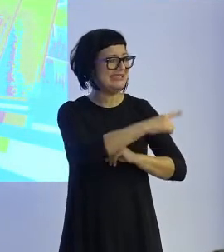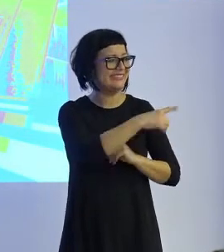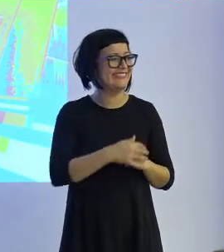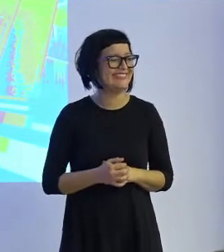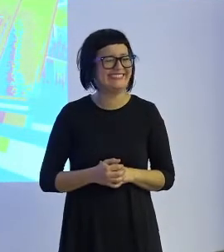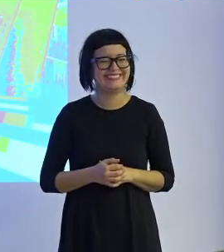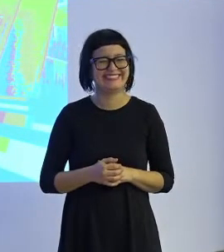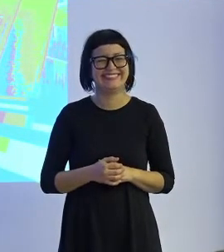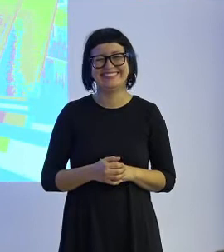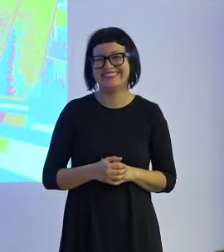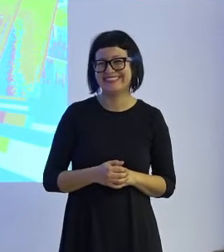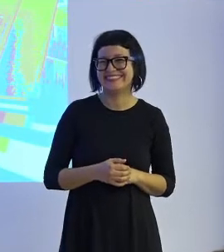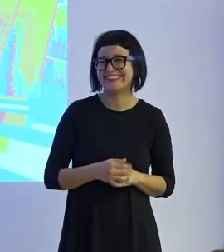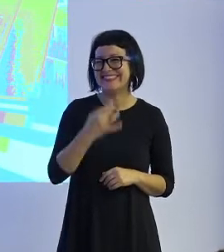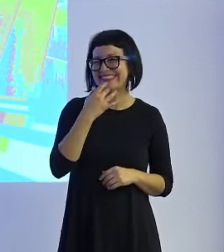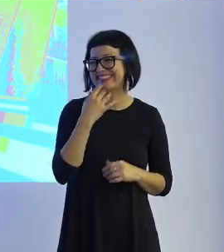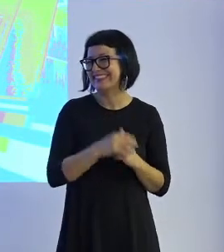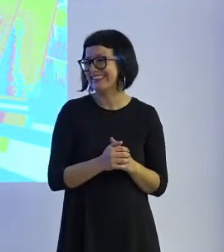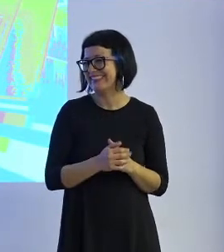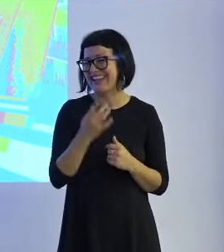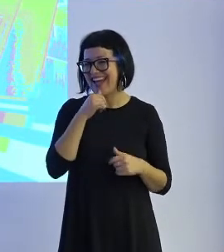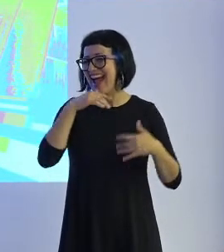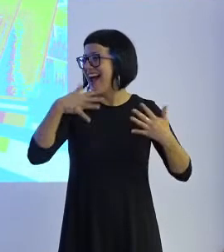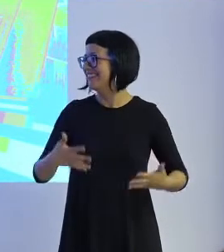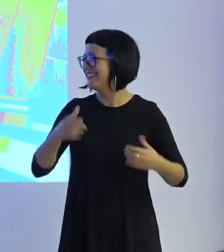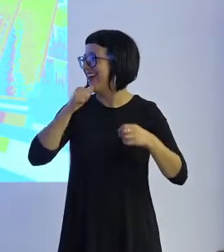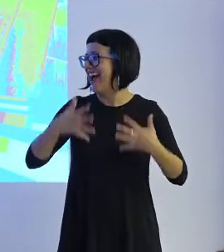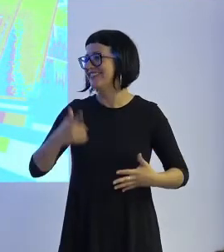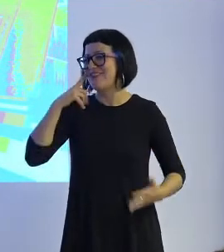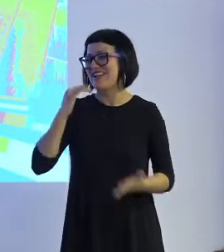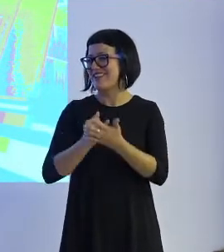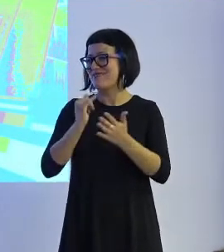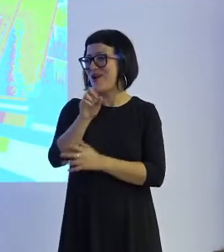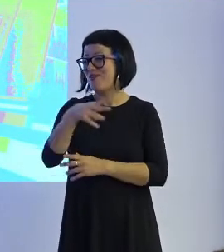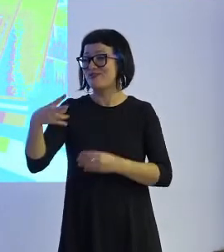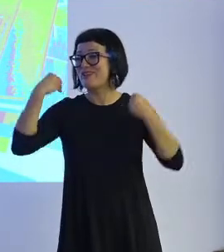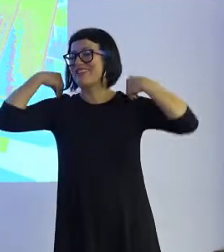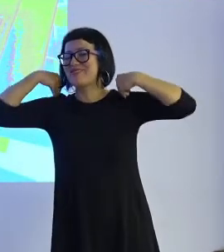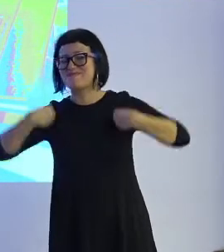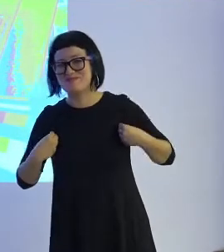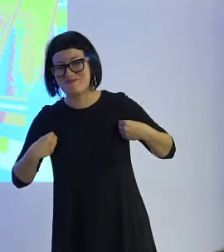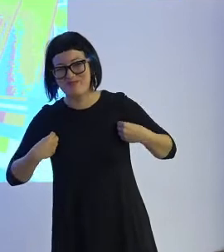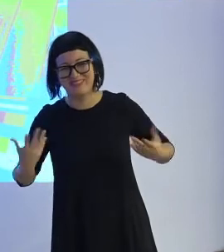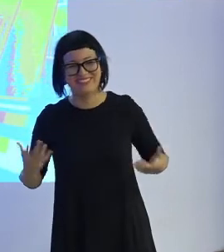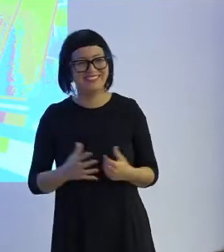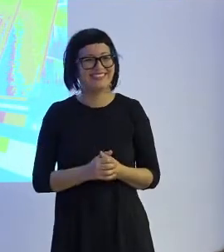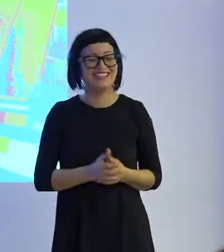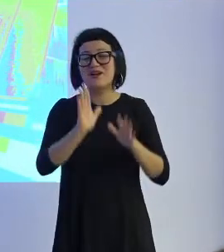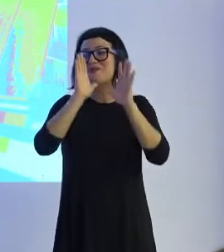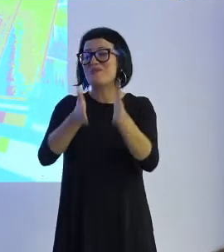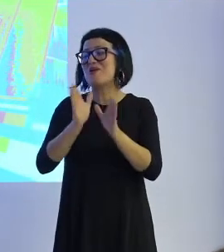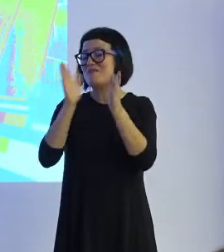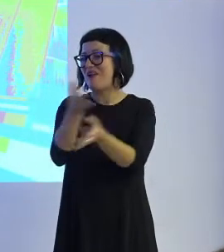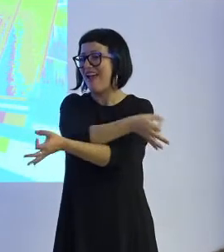no, Marlon. A día de hoy, a día de hoy hemos comprobado que el resultado habría sido el mismo. Porque